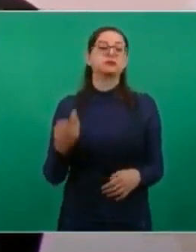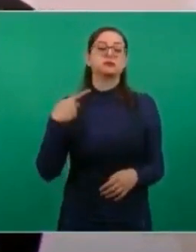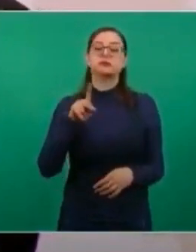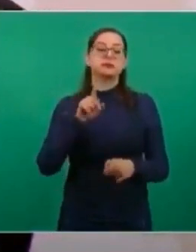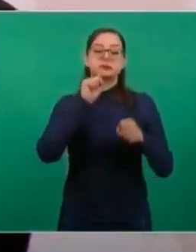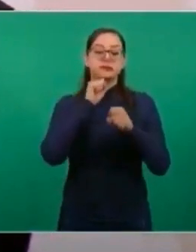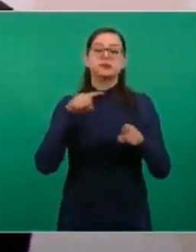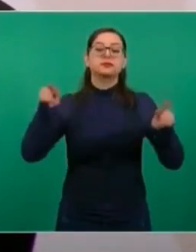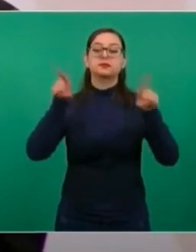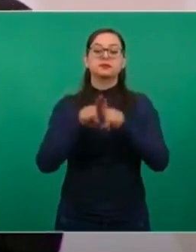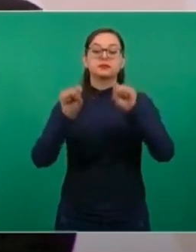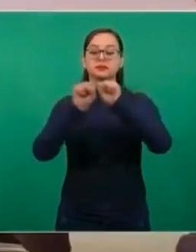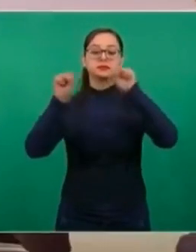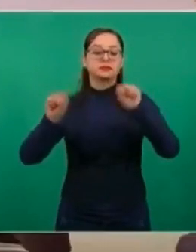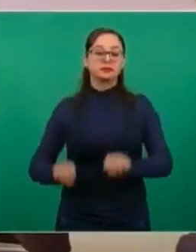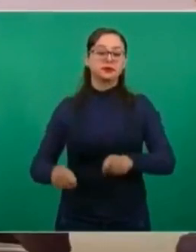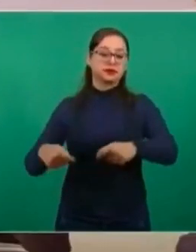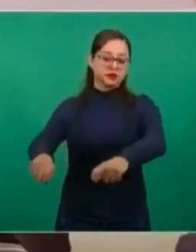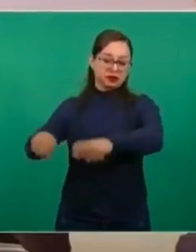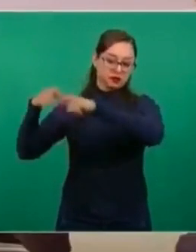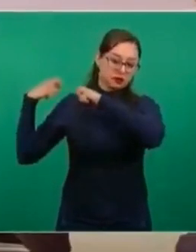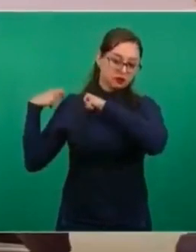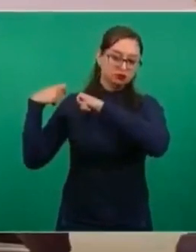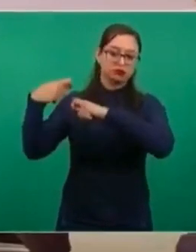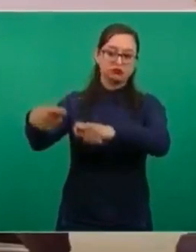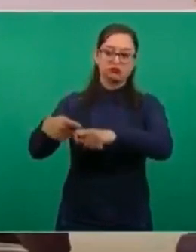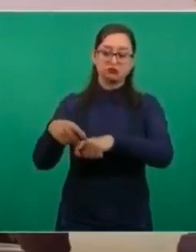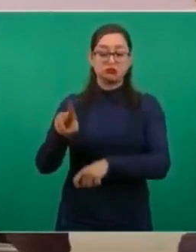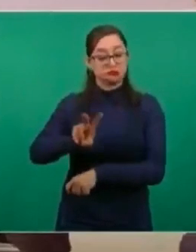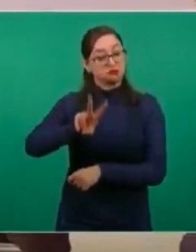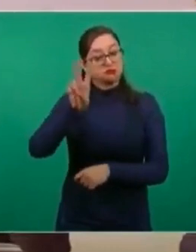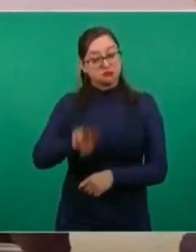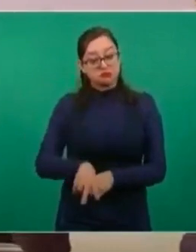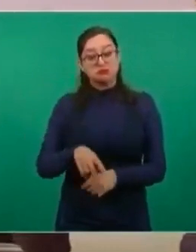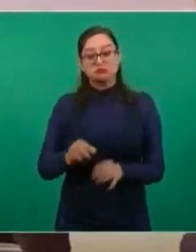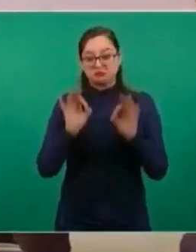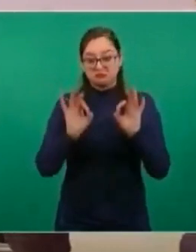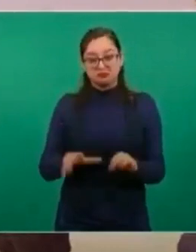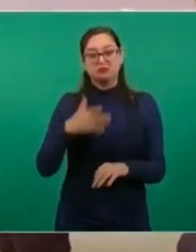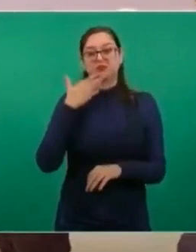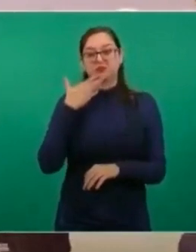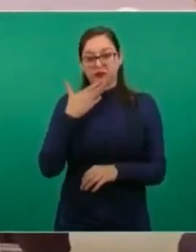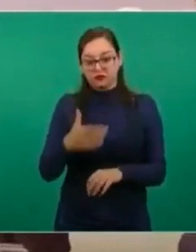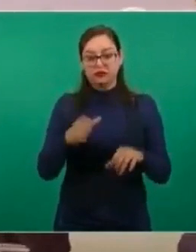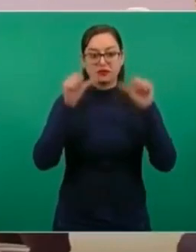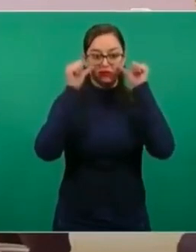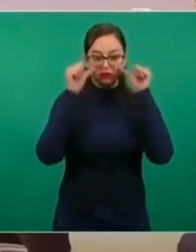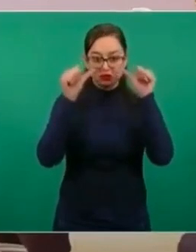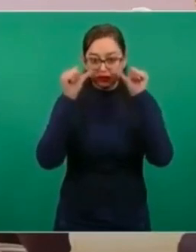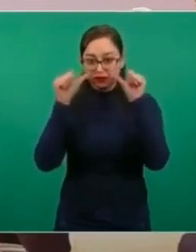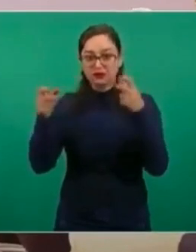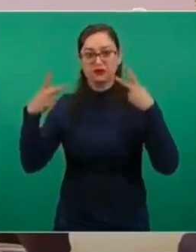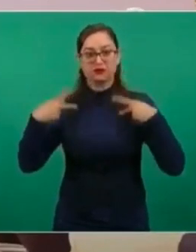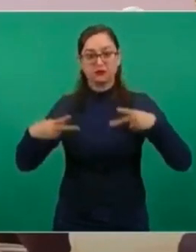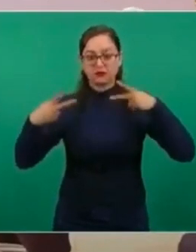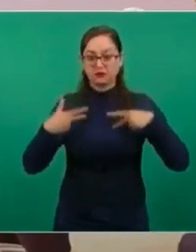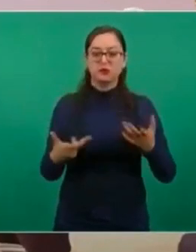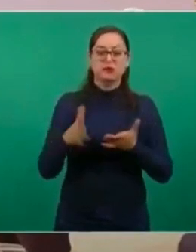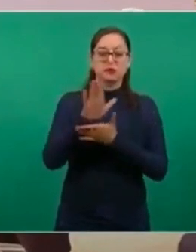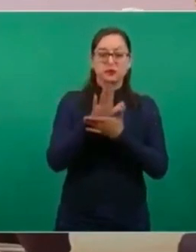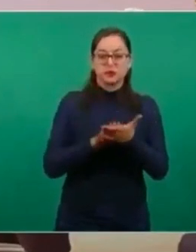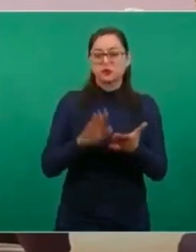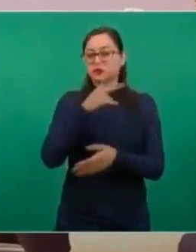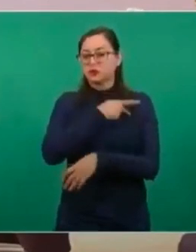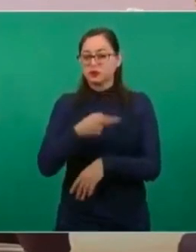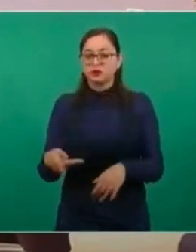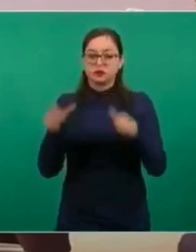un sistema que funciona muy bien para atender a la gente más humilde, a la gente más